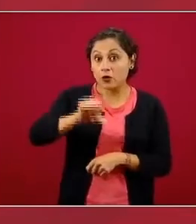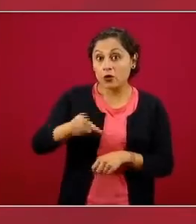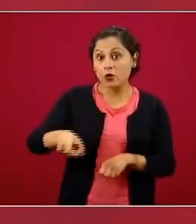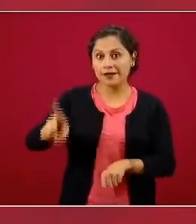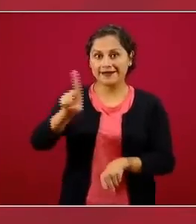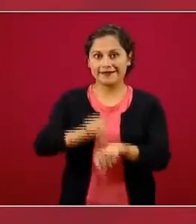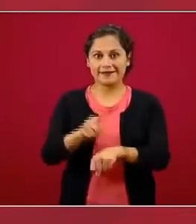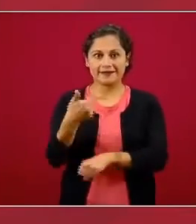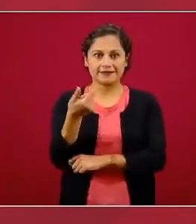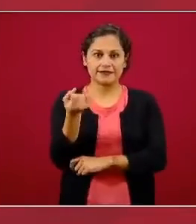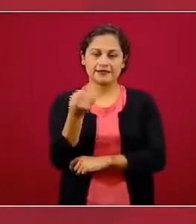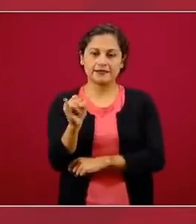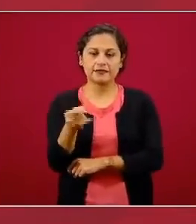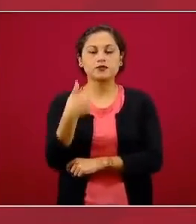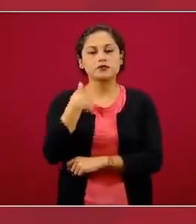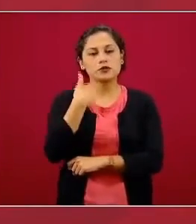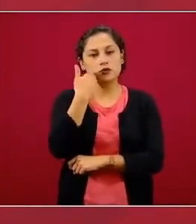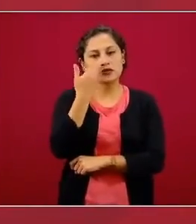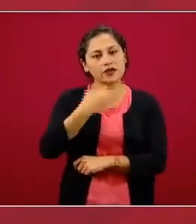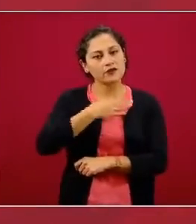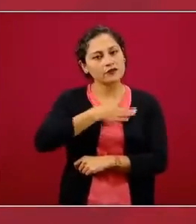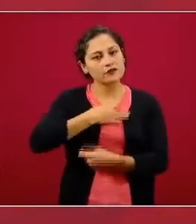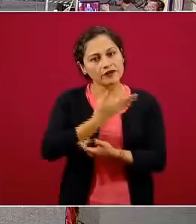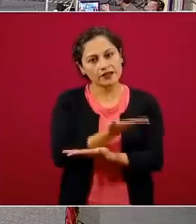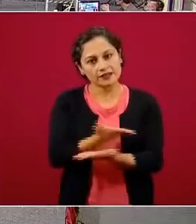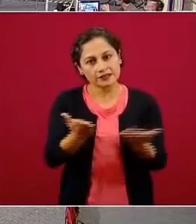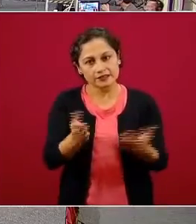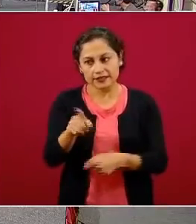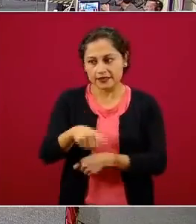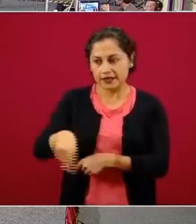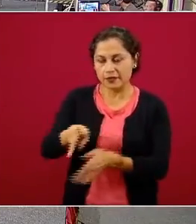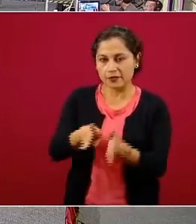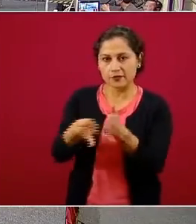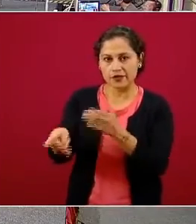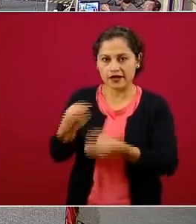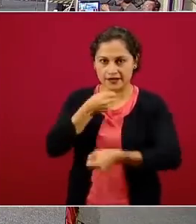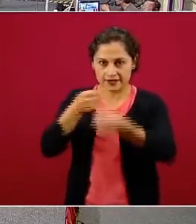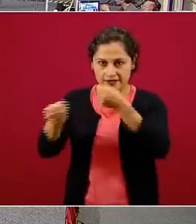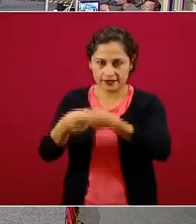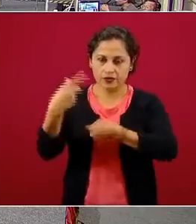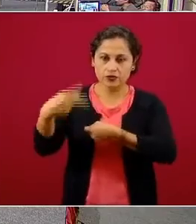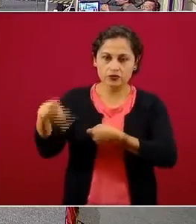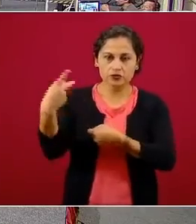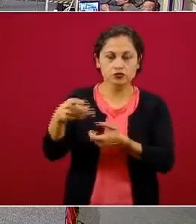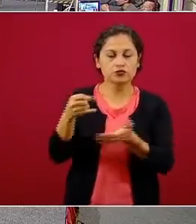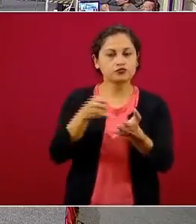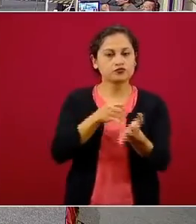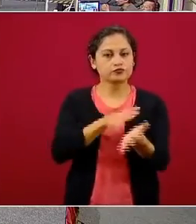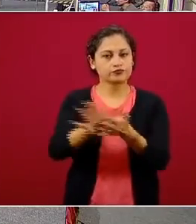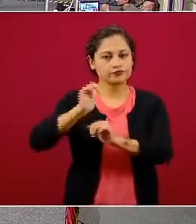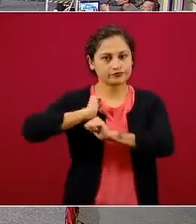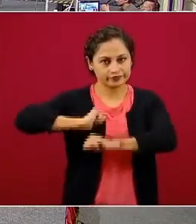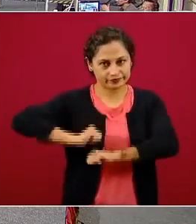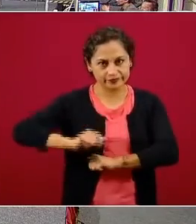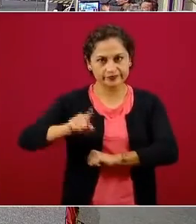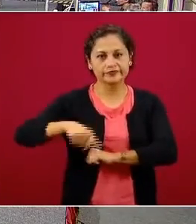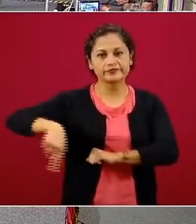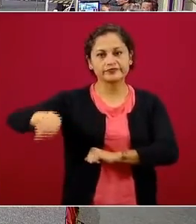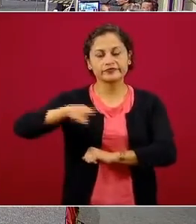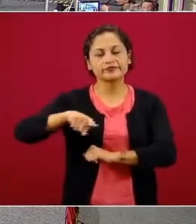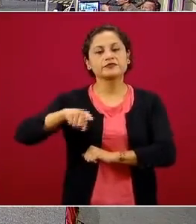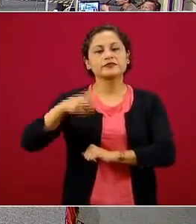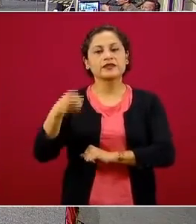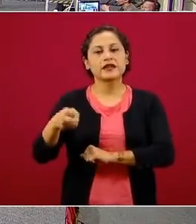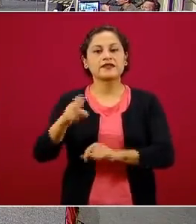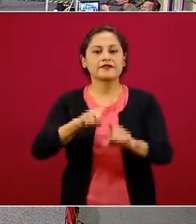muy ampliamente a ustedes, a sus editoras y editores, a sus columnistas, hombres y mujeres, porque hoy es Día